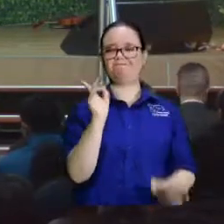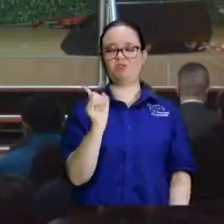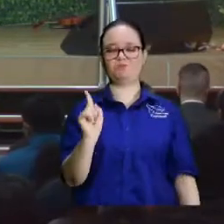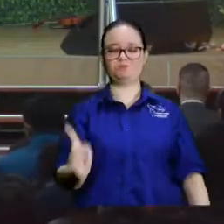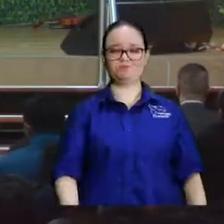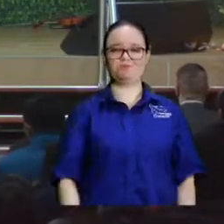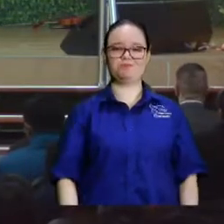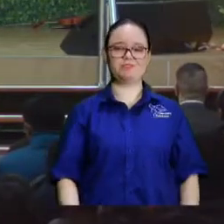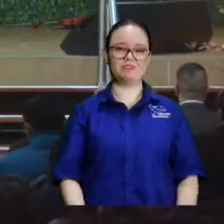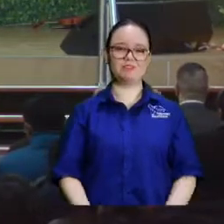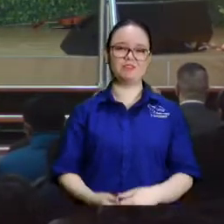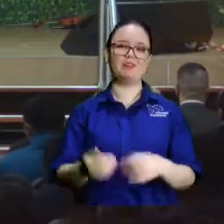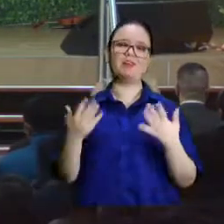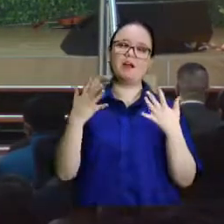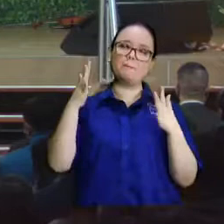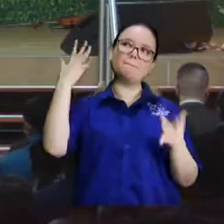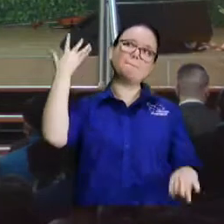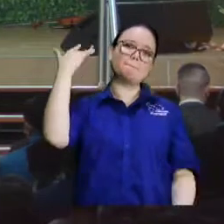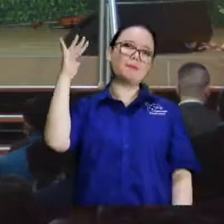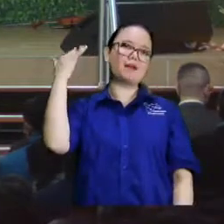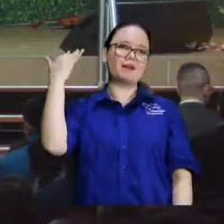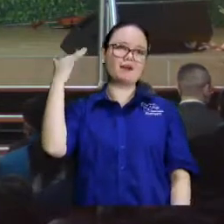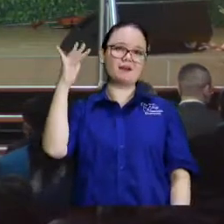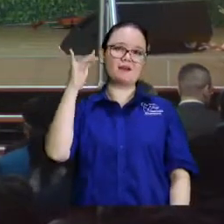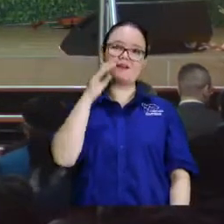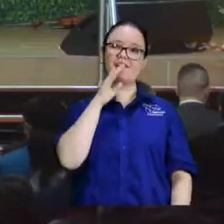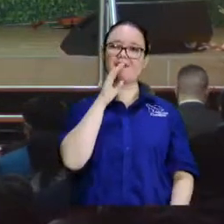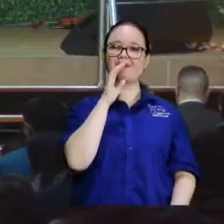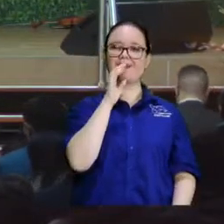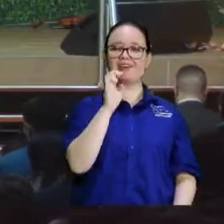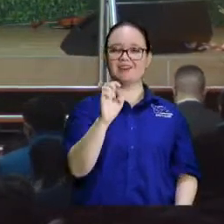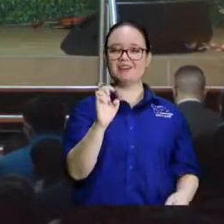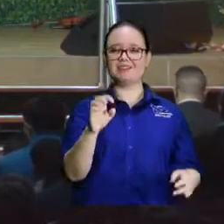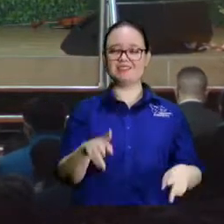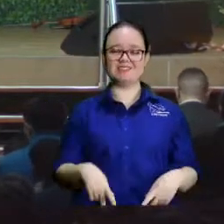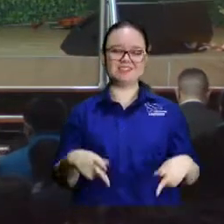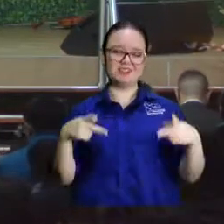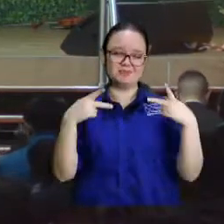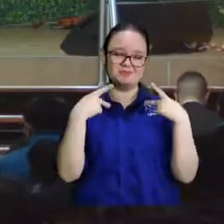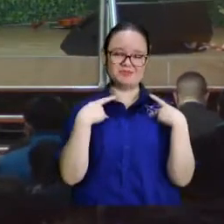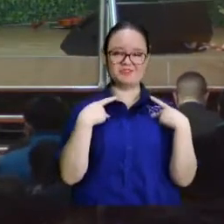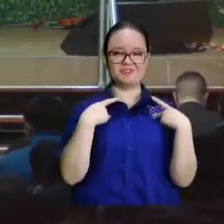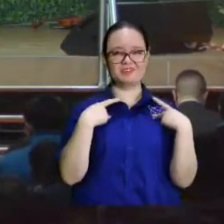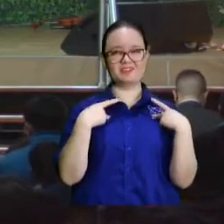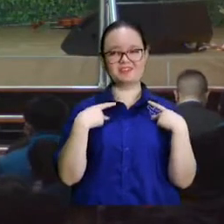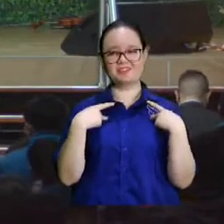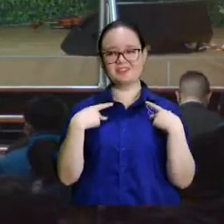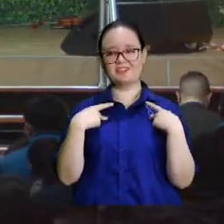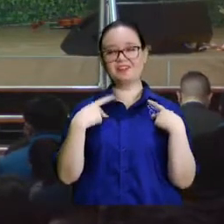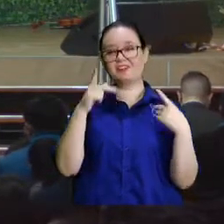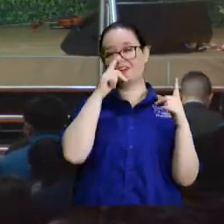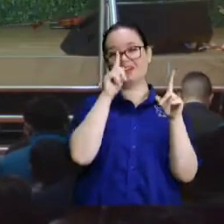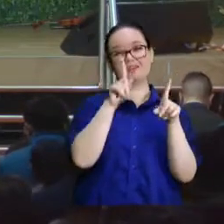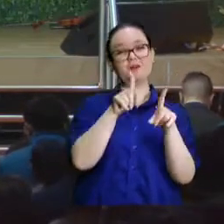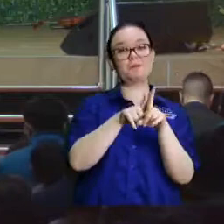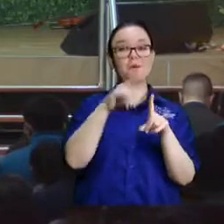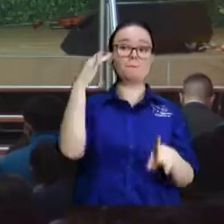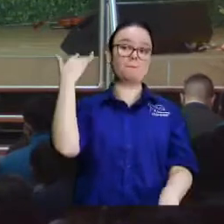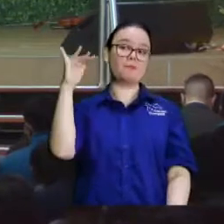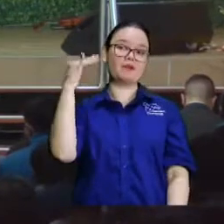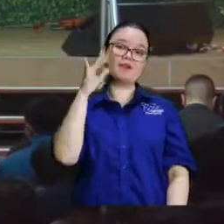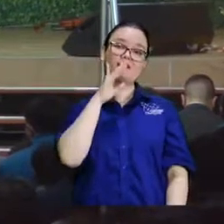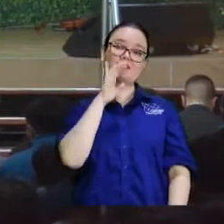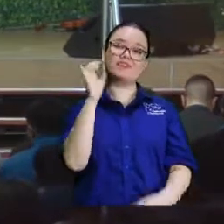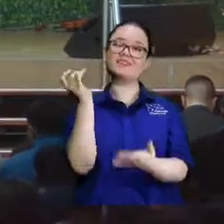ya viajar es vivir, decía Juan José Arevalo, pero para nosotros viajar es servirle al